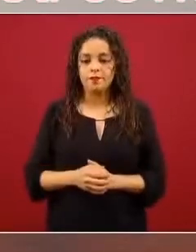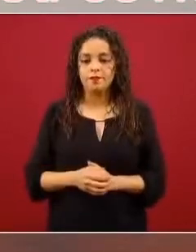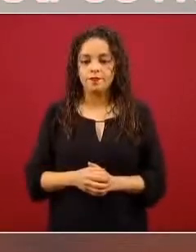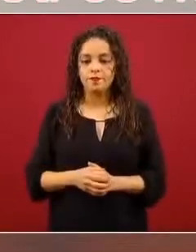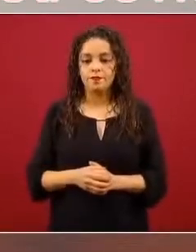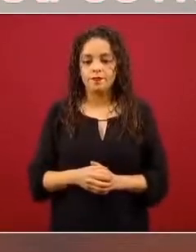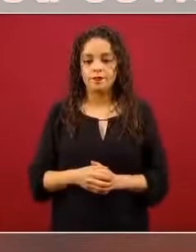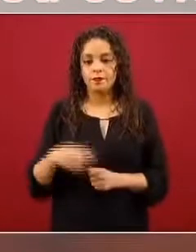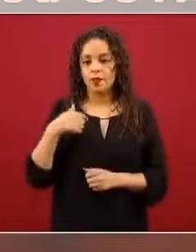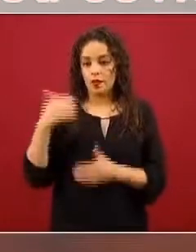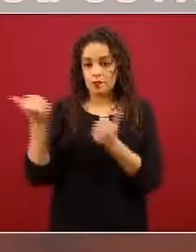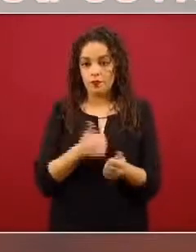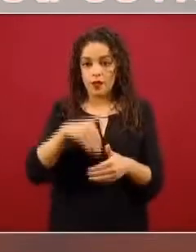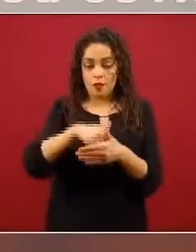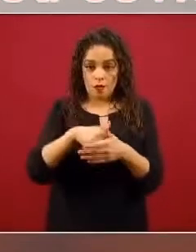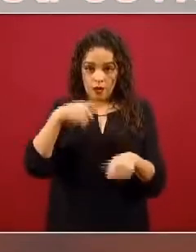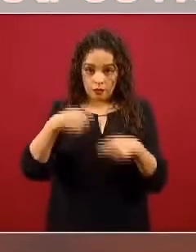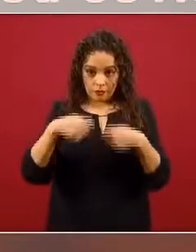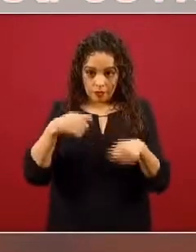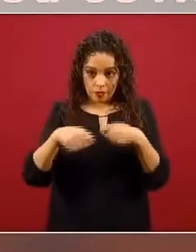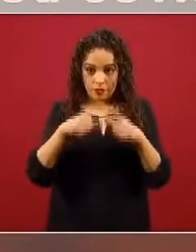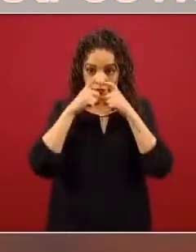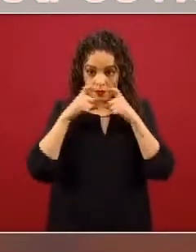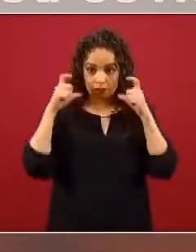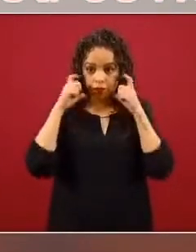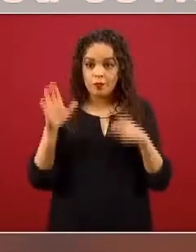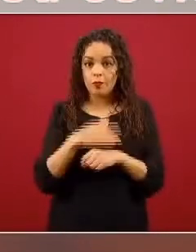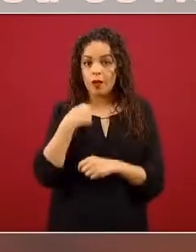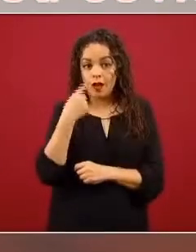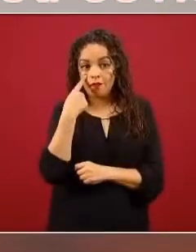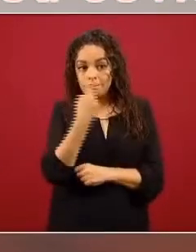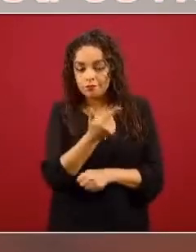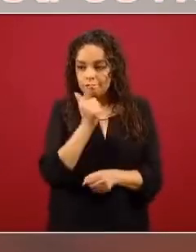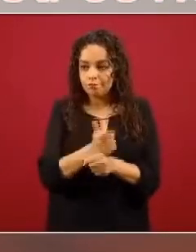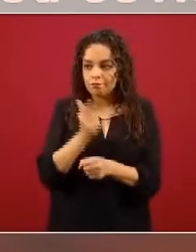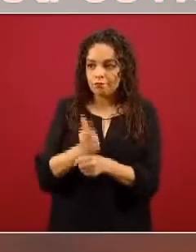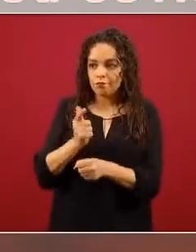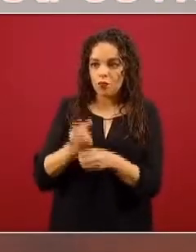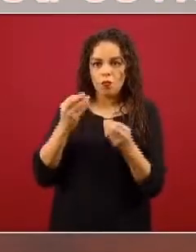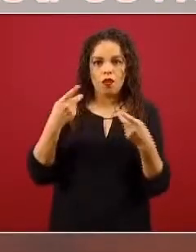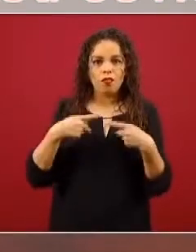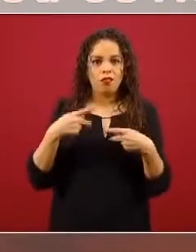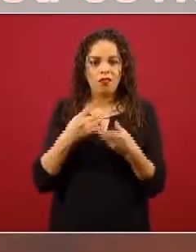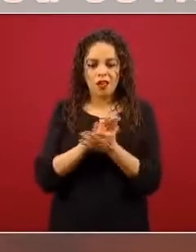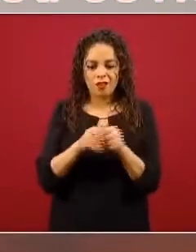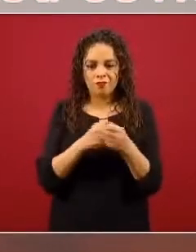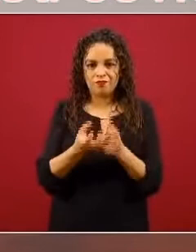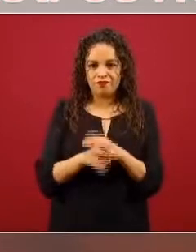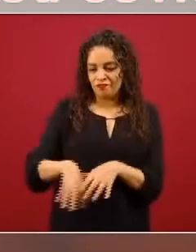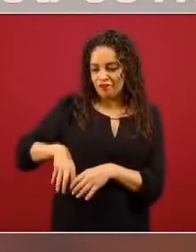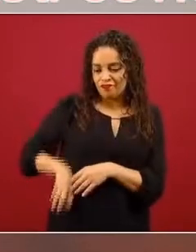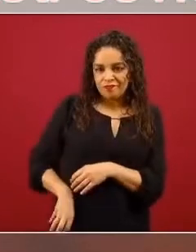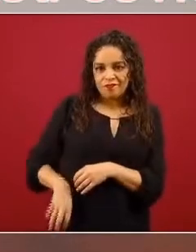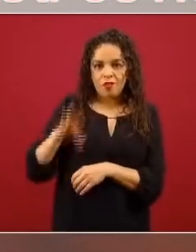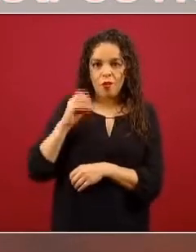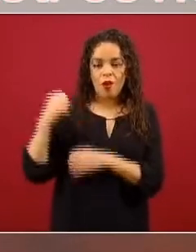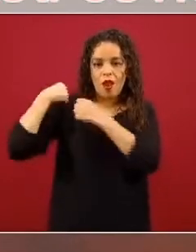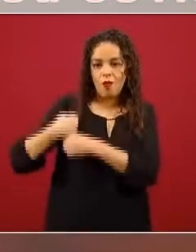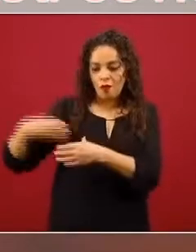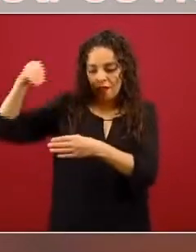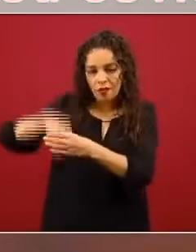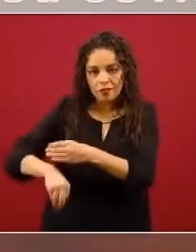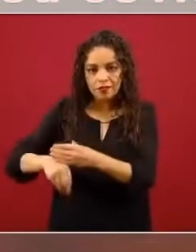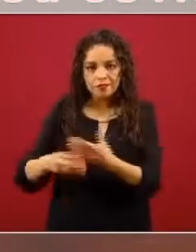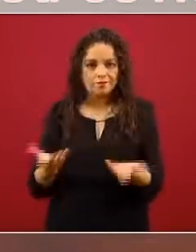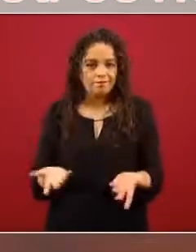traigo en una bolsita de plástico porque he observado que en muchas ocasiones las personas los traen hecho bolitas en sus bolsas o en la bolsa